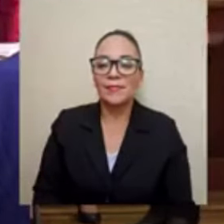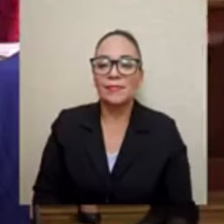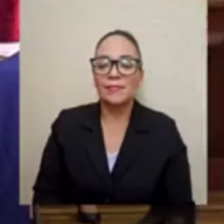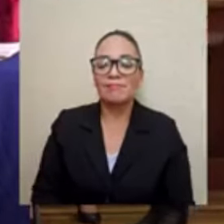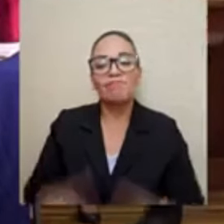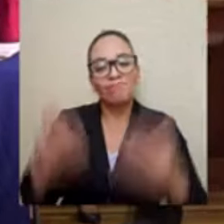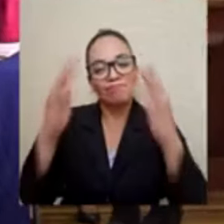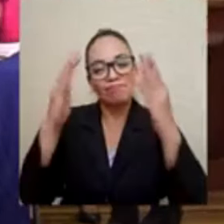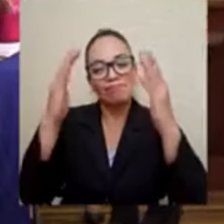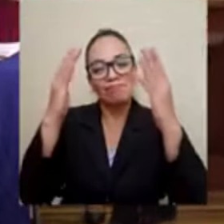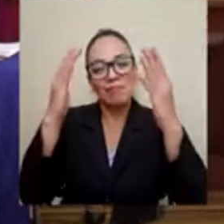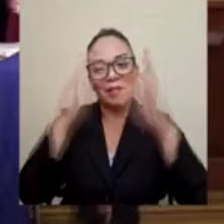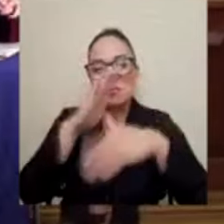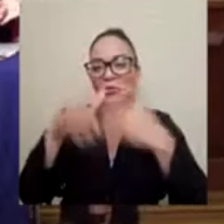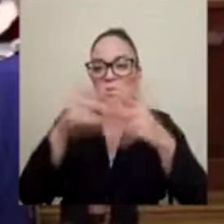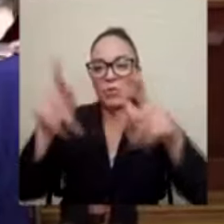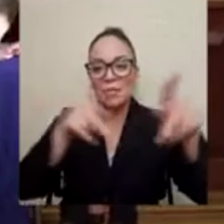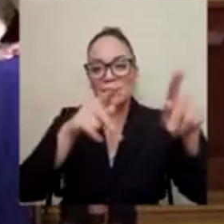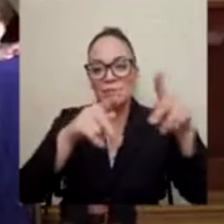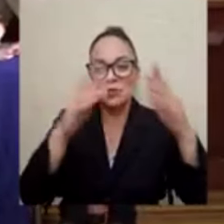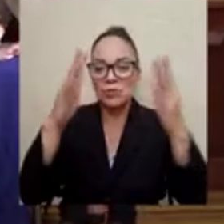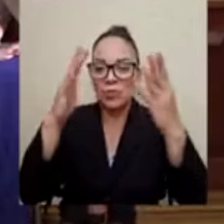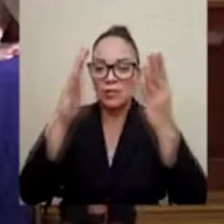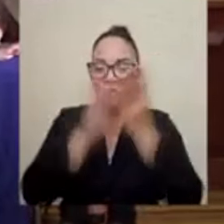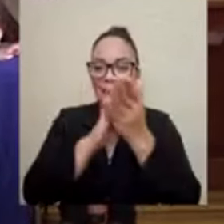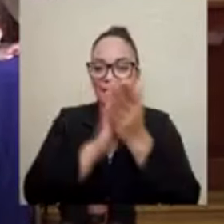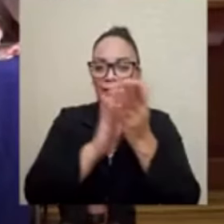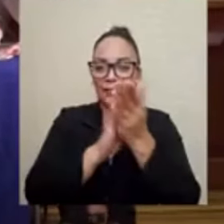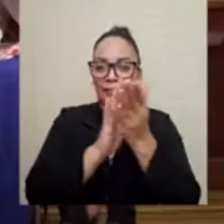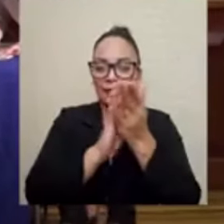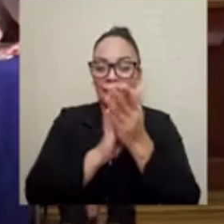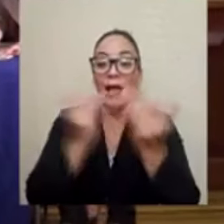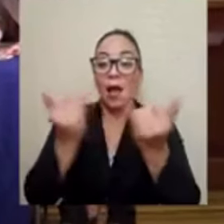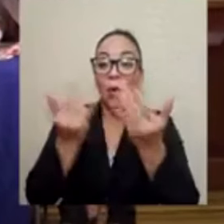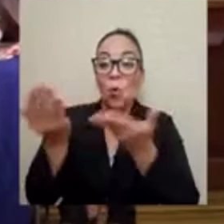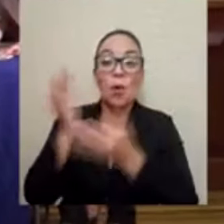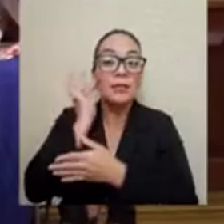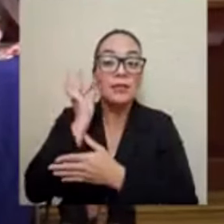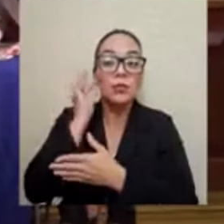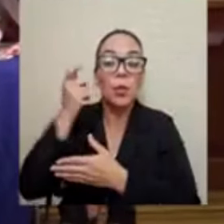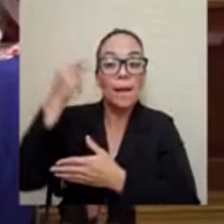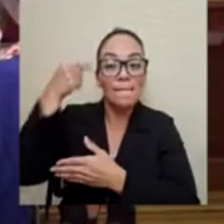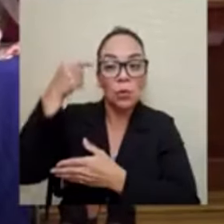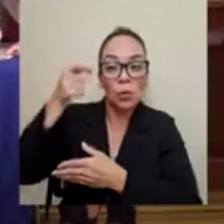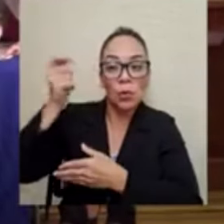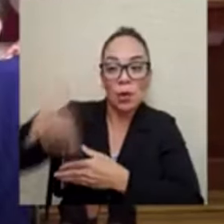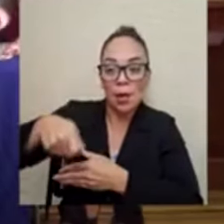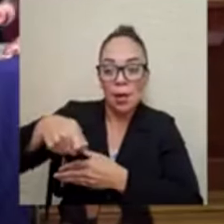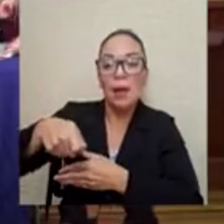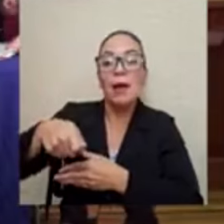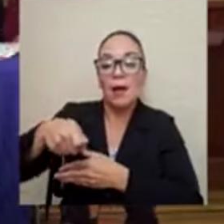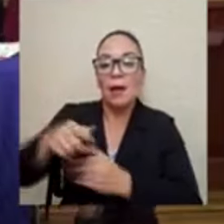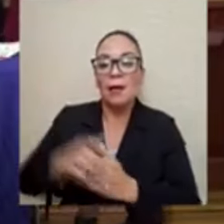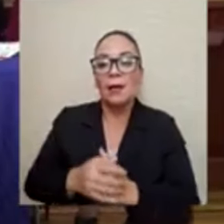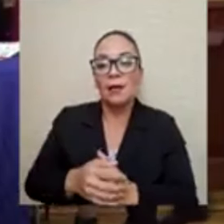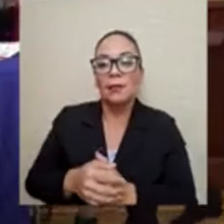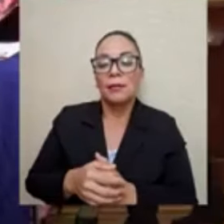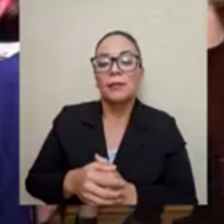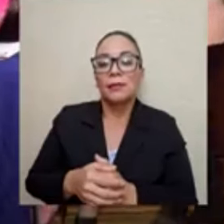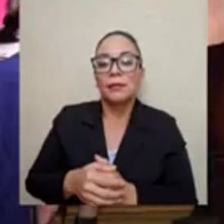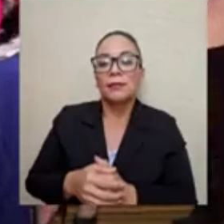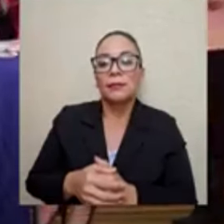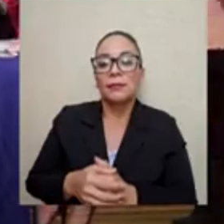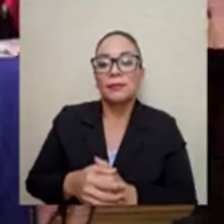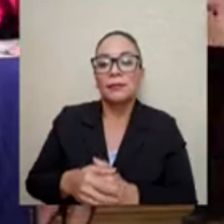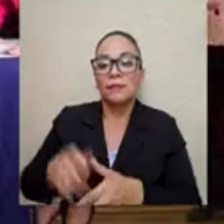propiedades, ya que había una ley, pero nunca se había podido realizar un evento. Con esta acción